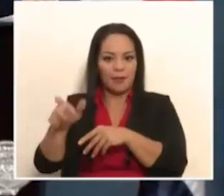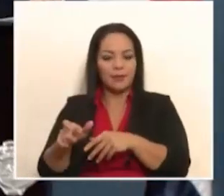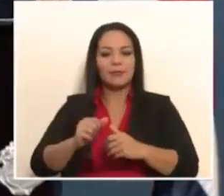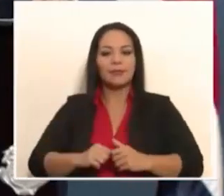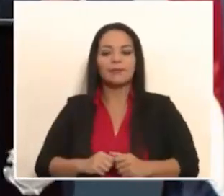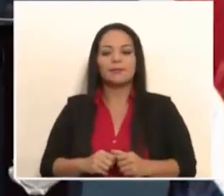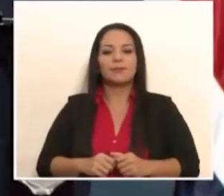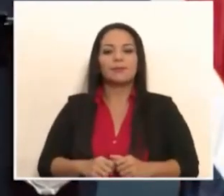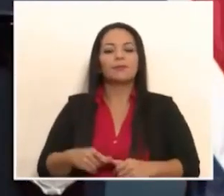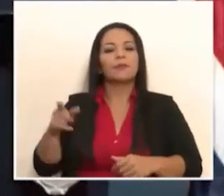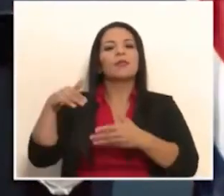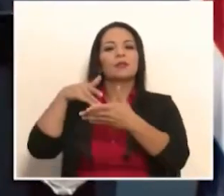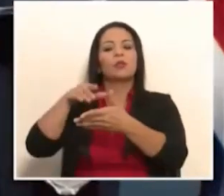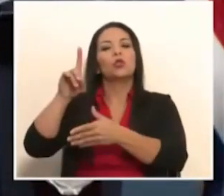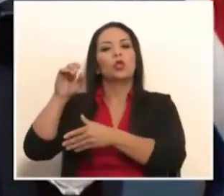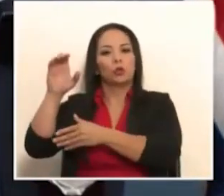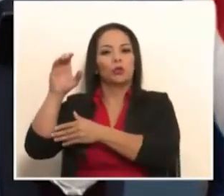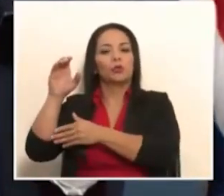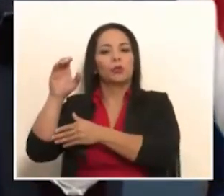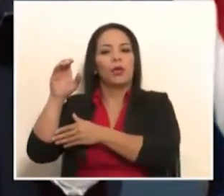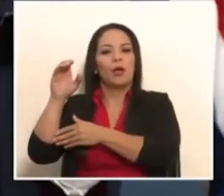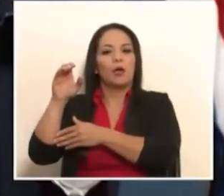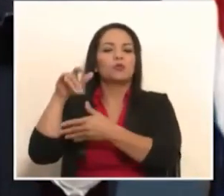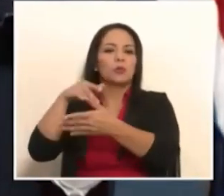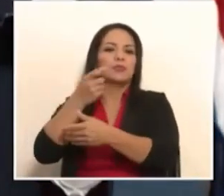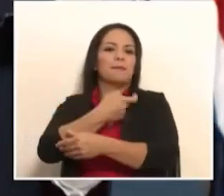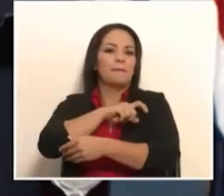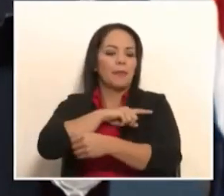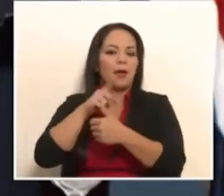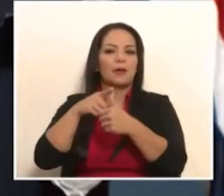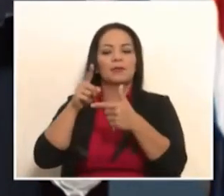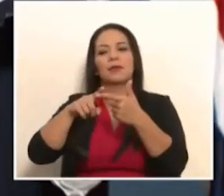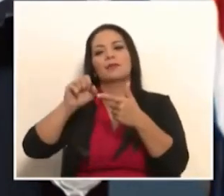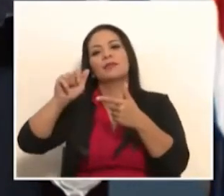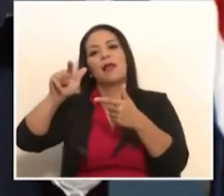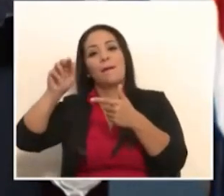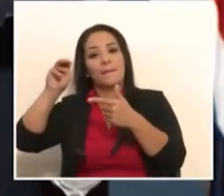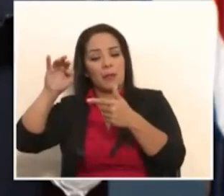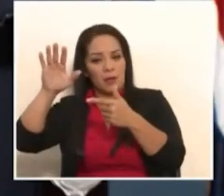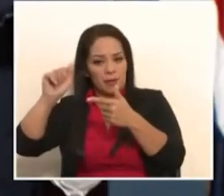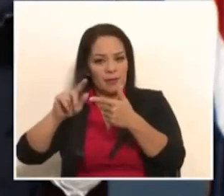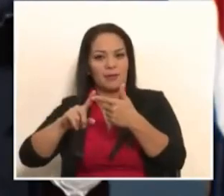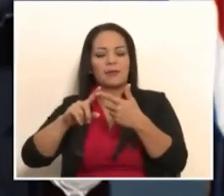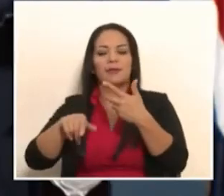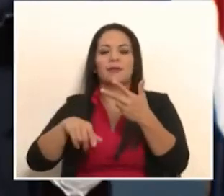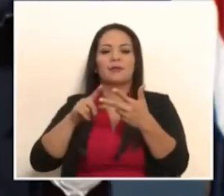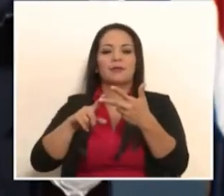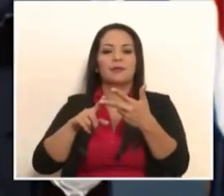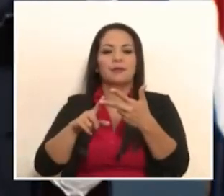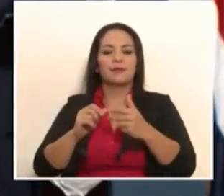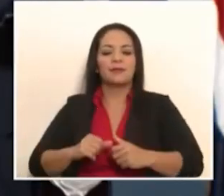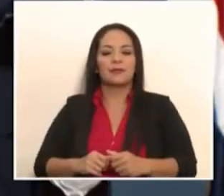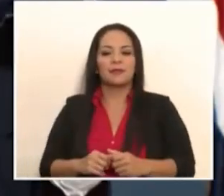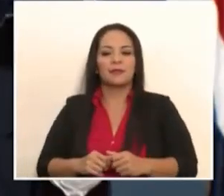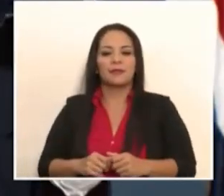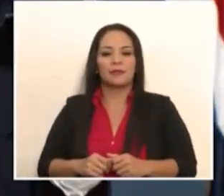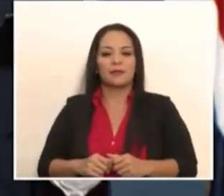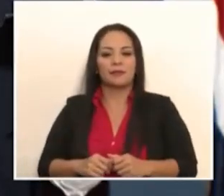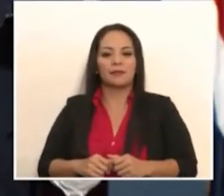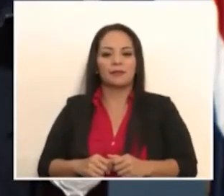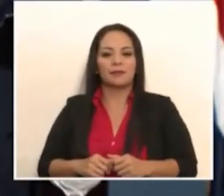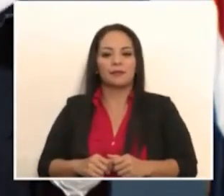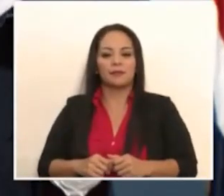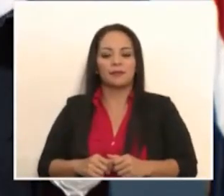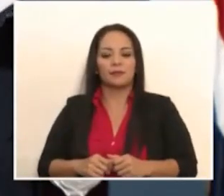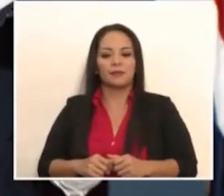Él tiene estudios doctorales en España, en Salamanca. Natura se lo dio,